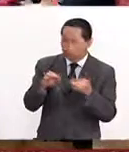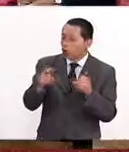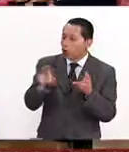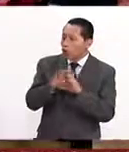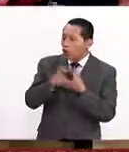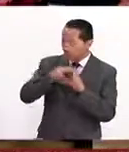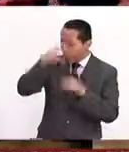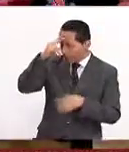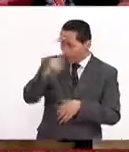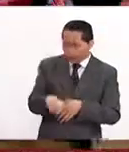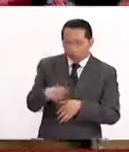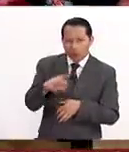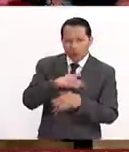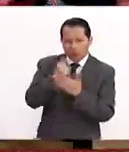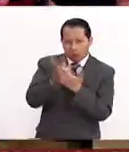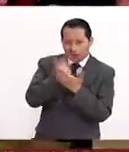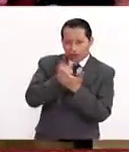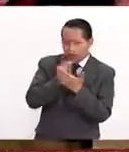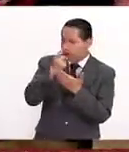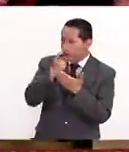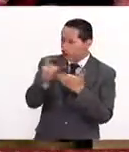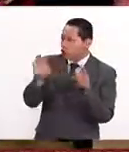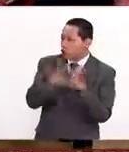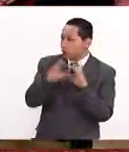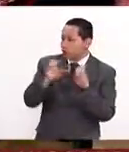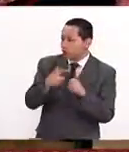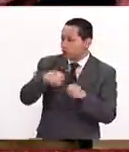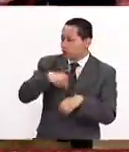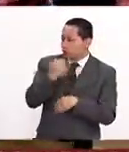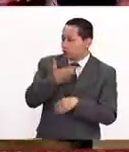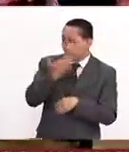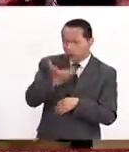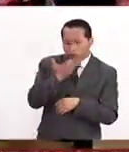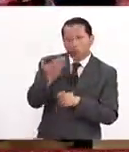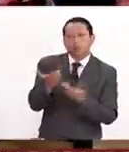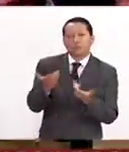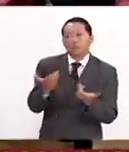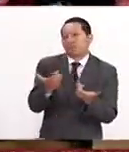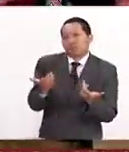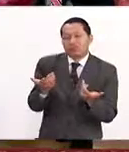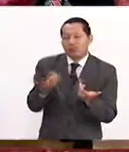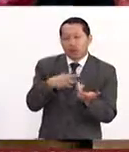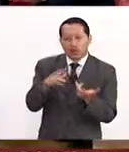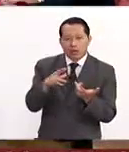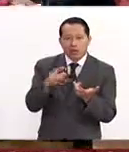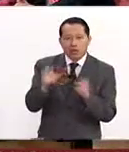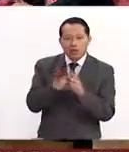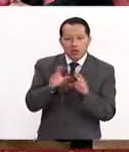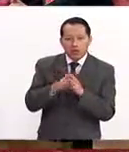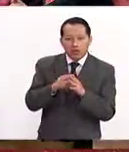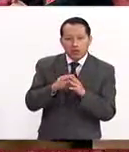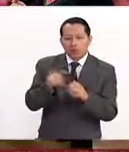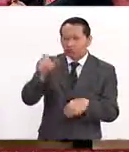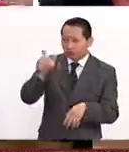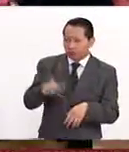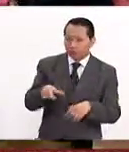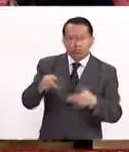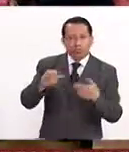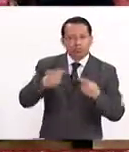los mexicanos, qué dicen las estadísticas, cómo están nuestros hábitos, nuestra relación con este tipo de